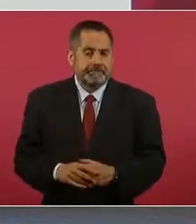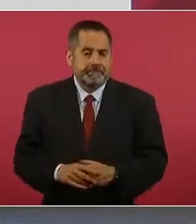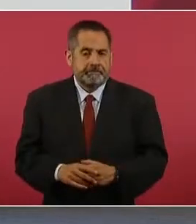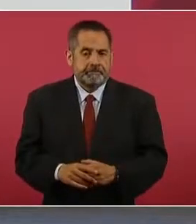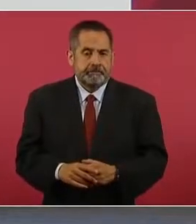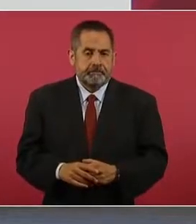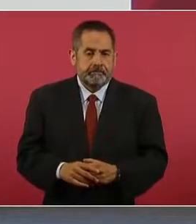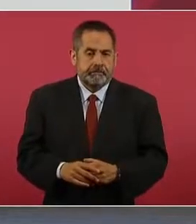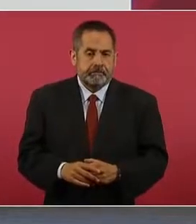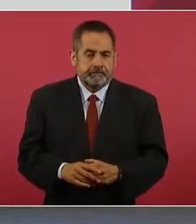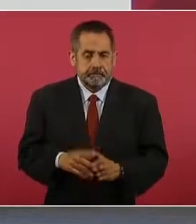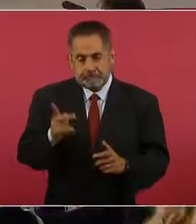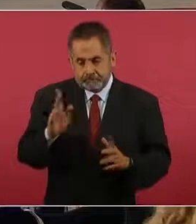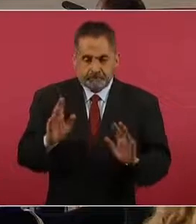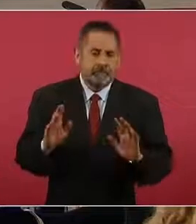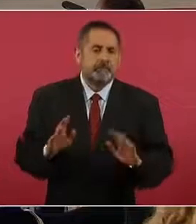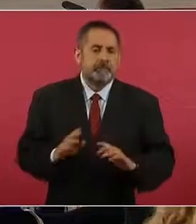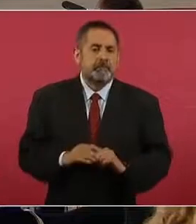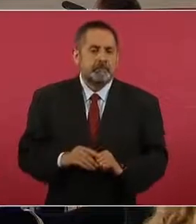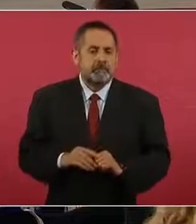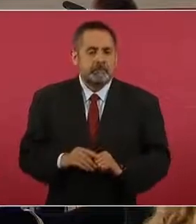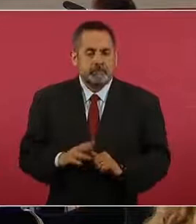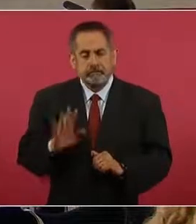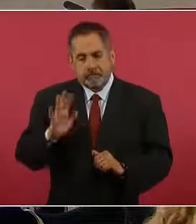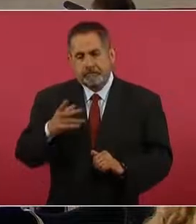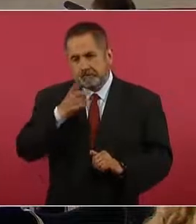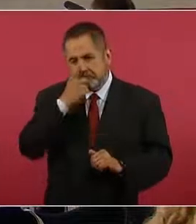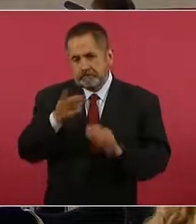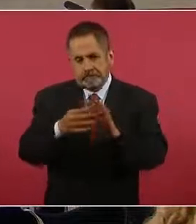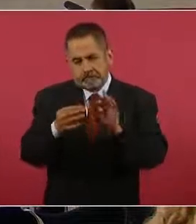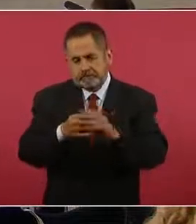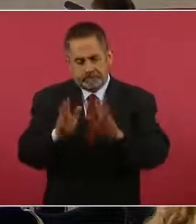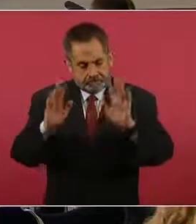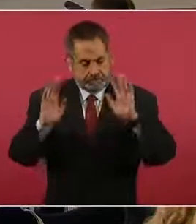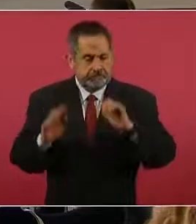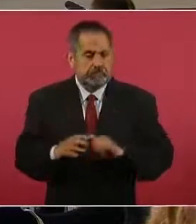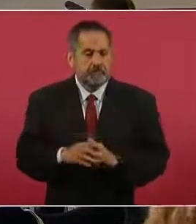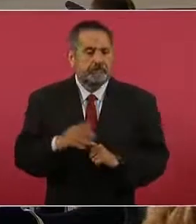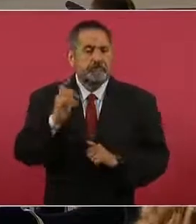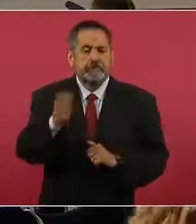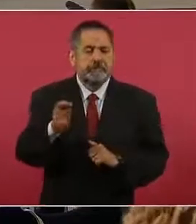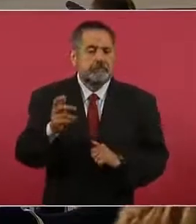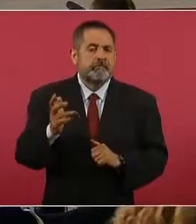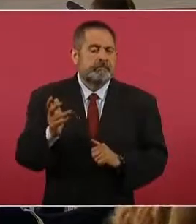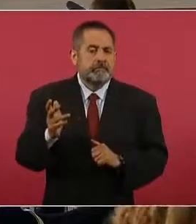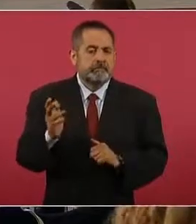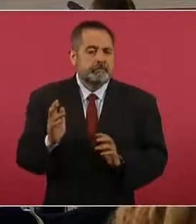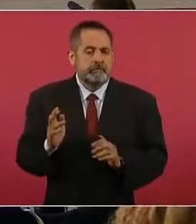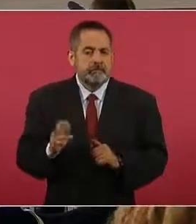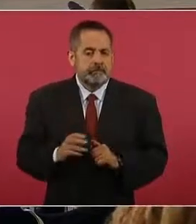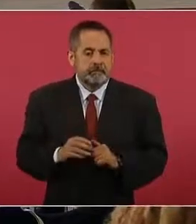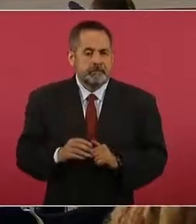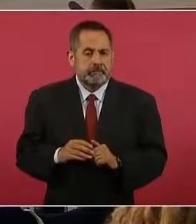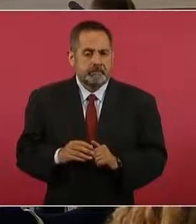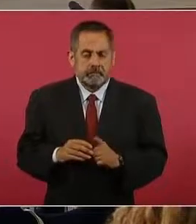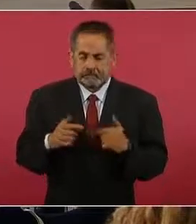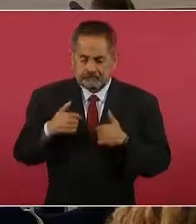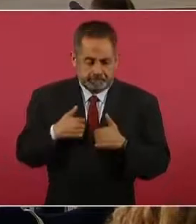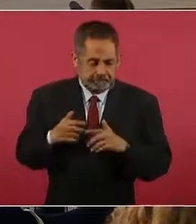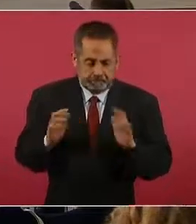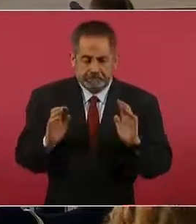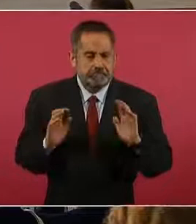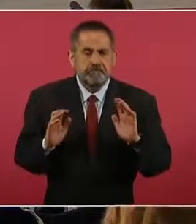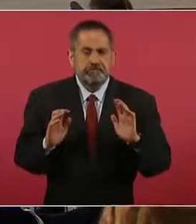Pero ya dije que yo no soy